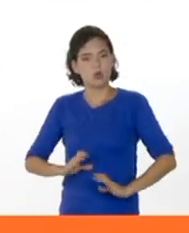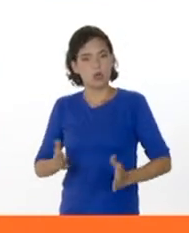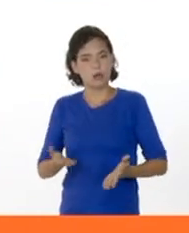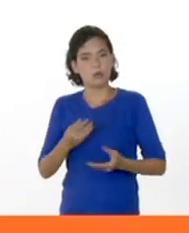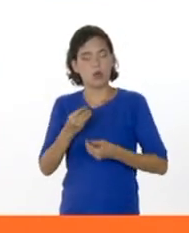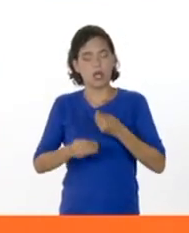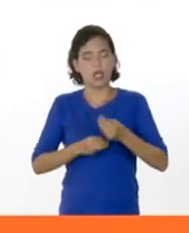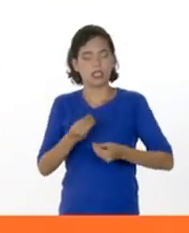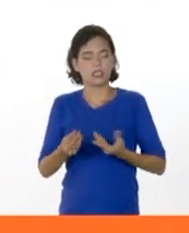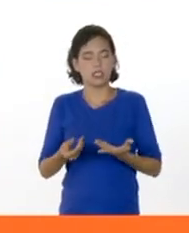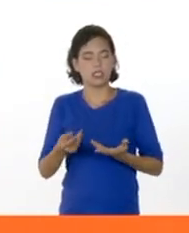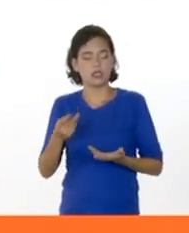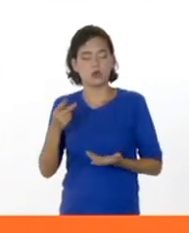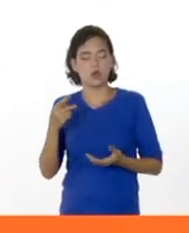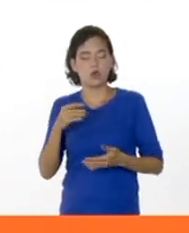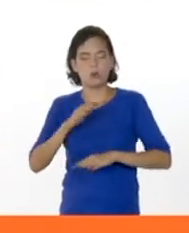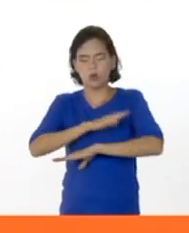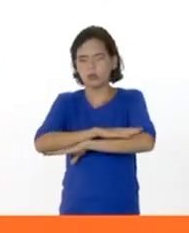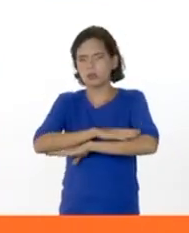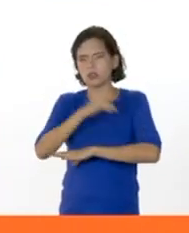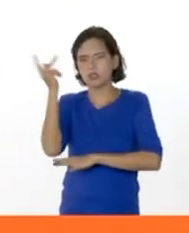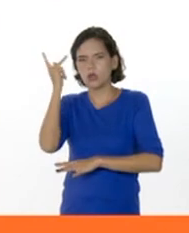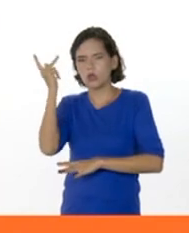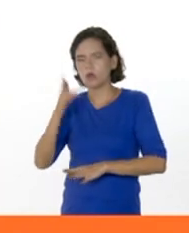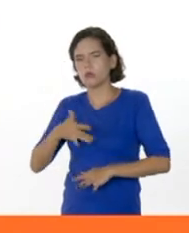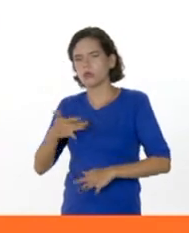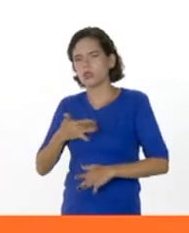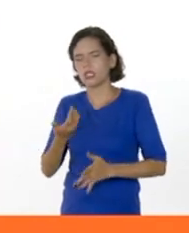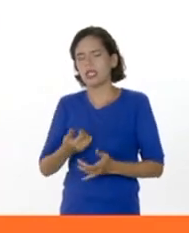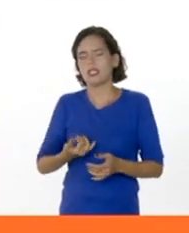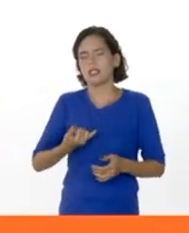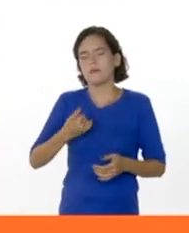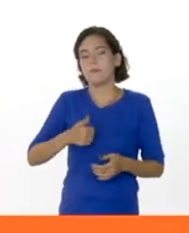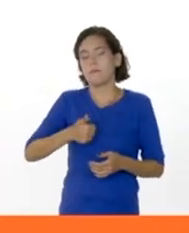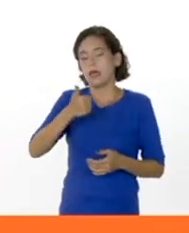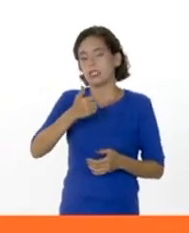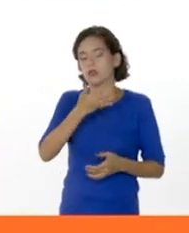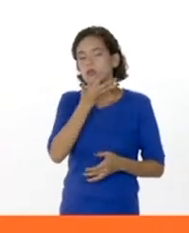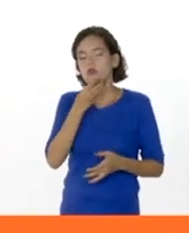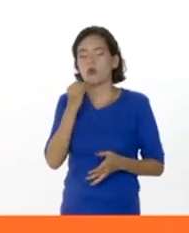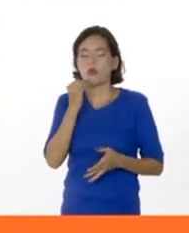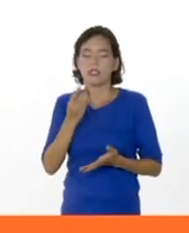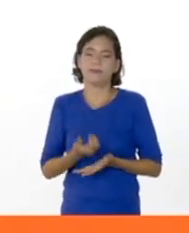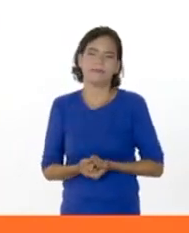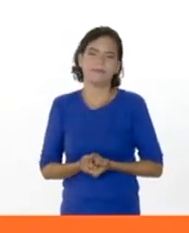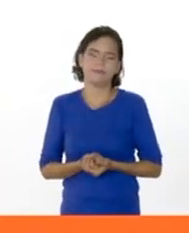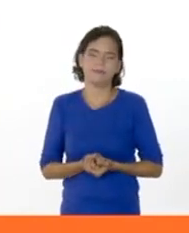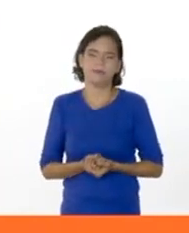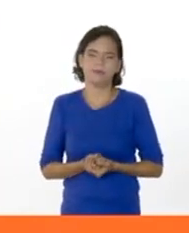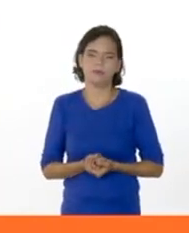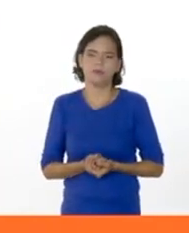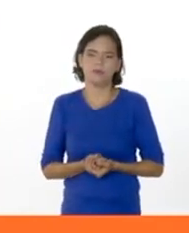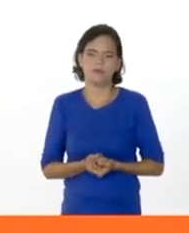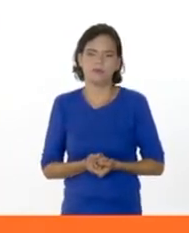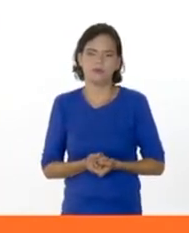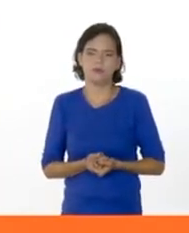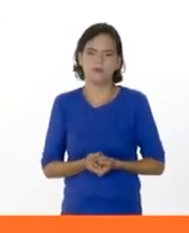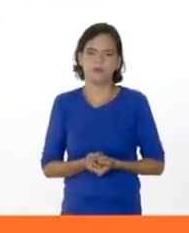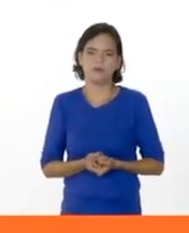psicológico y emocional, y aún mucho más en la etapa de la adolescencia. Entonces,